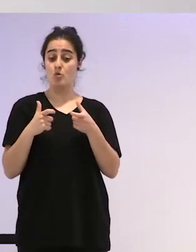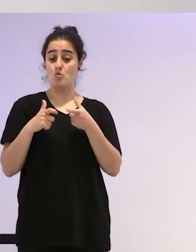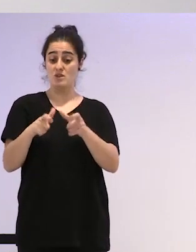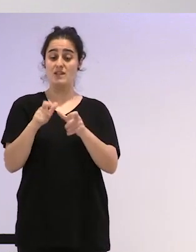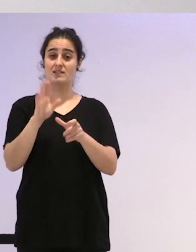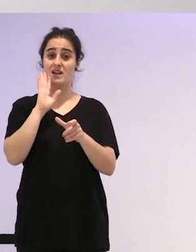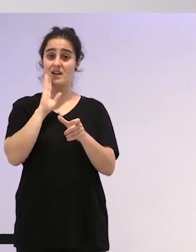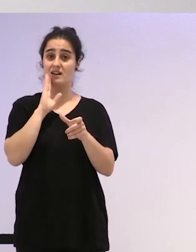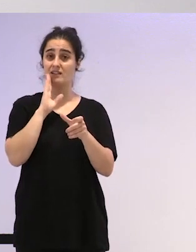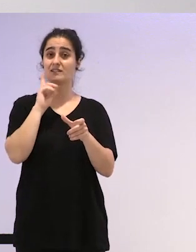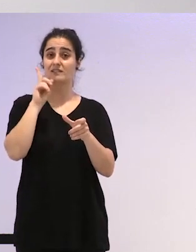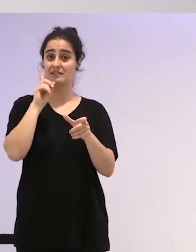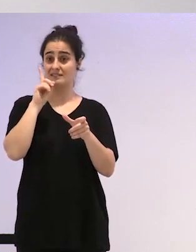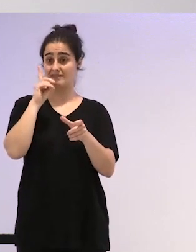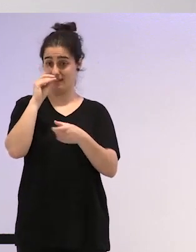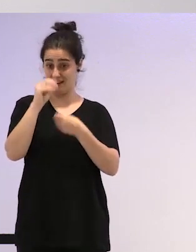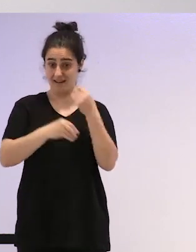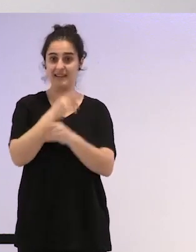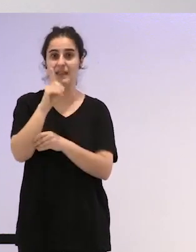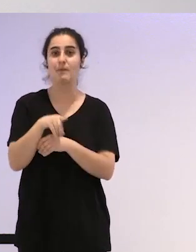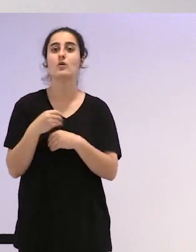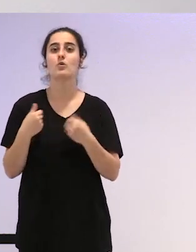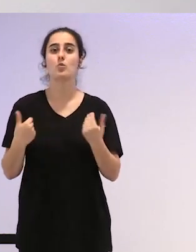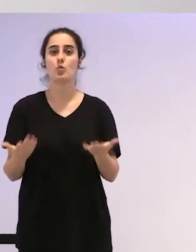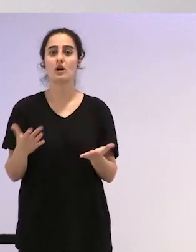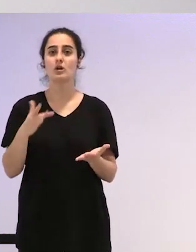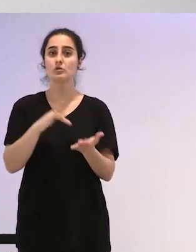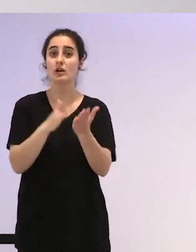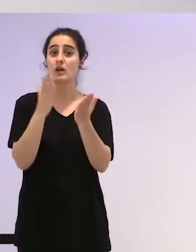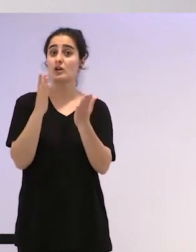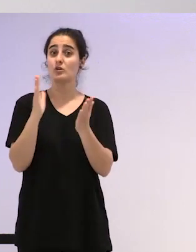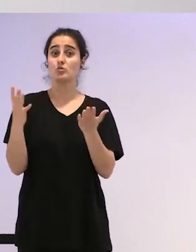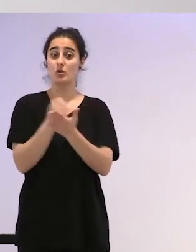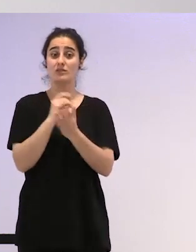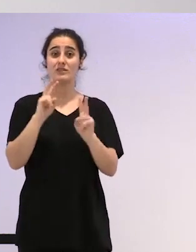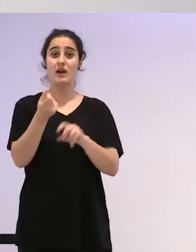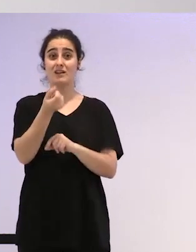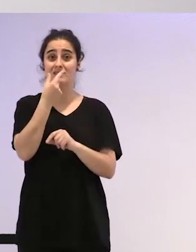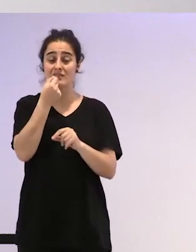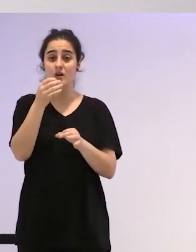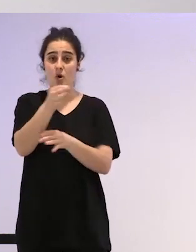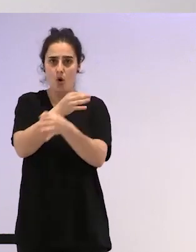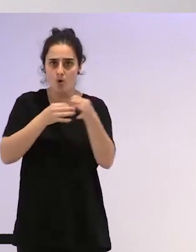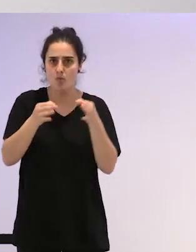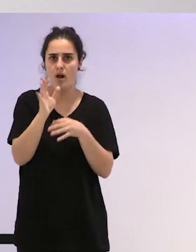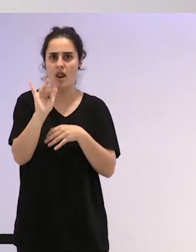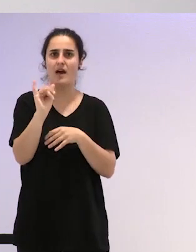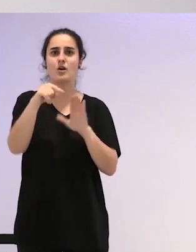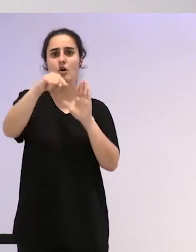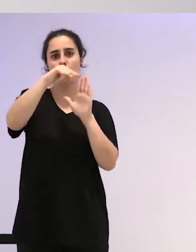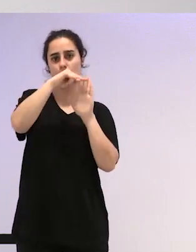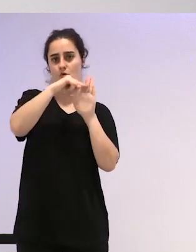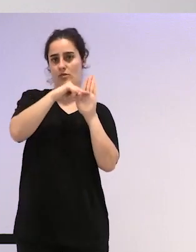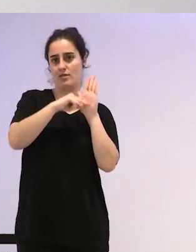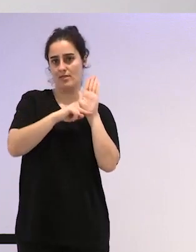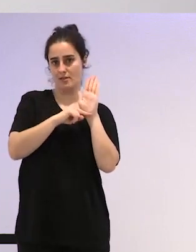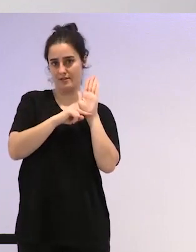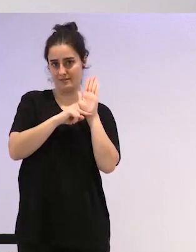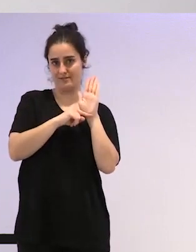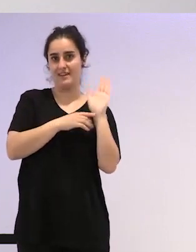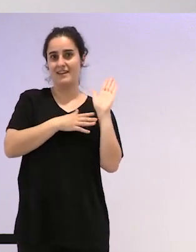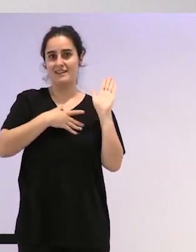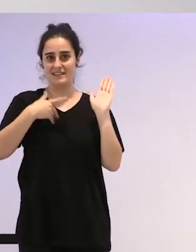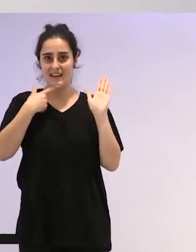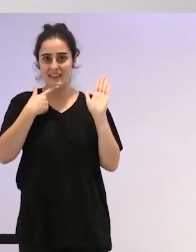es que todos estos usos de preparados hormonales tienen una serie de condiciones, es decir, imponen